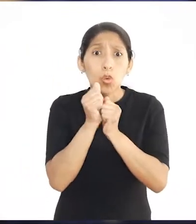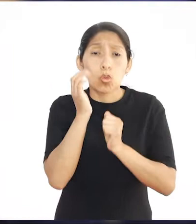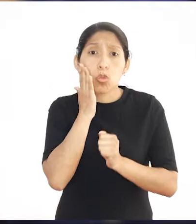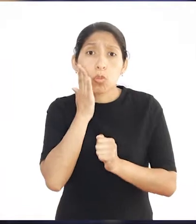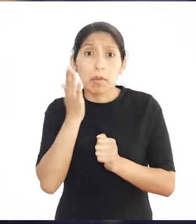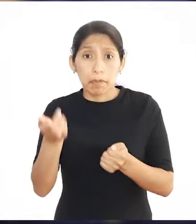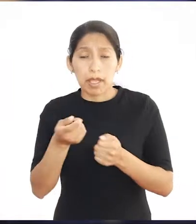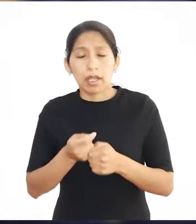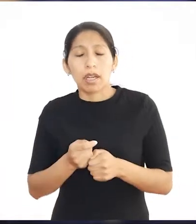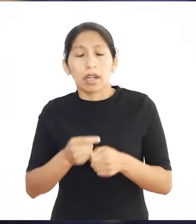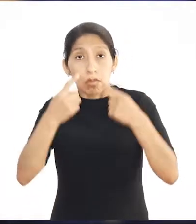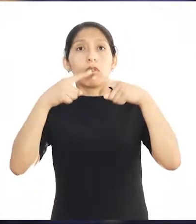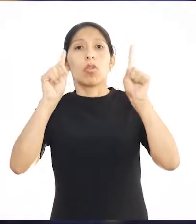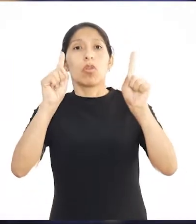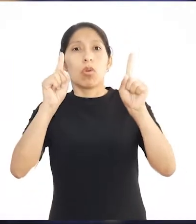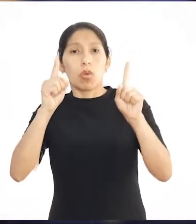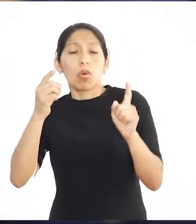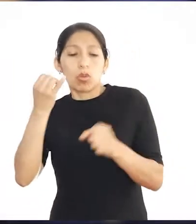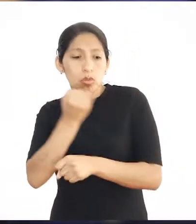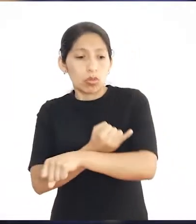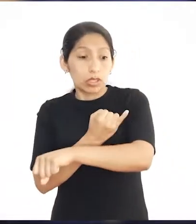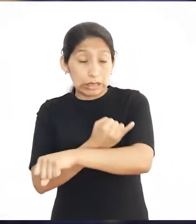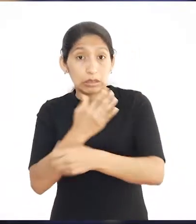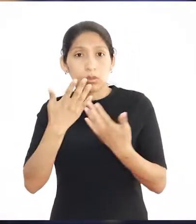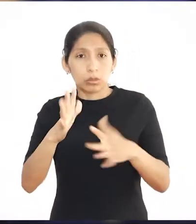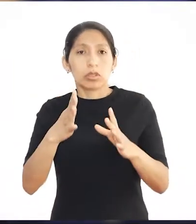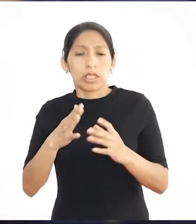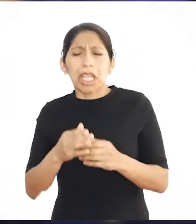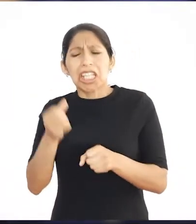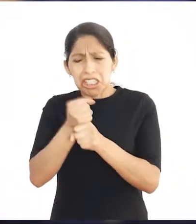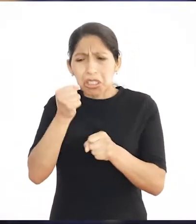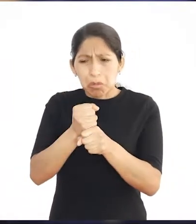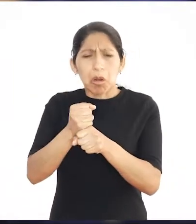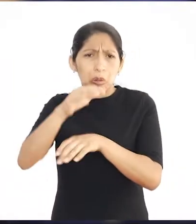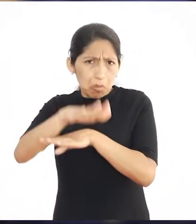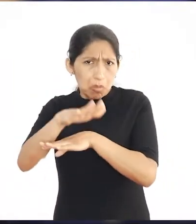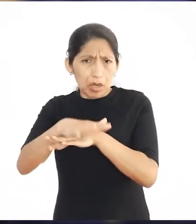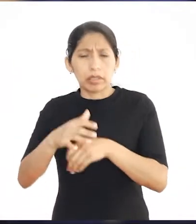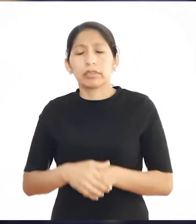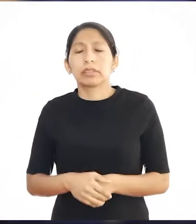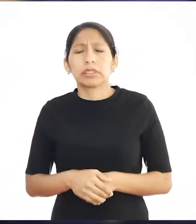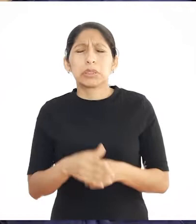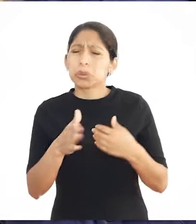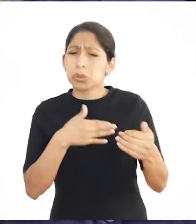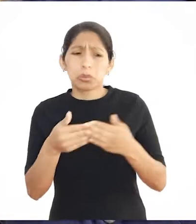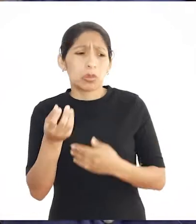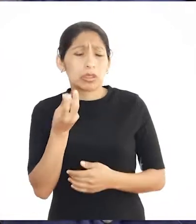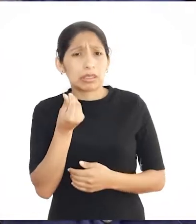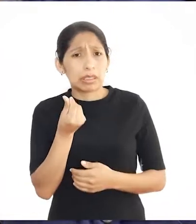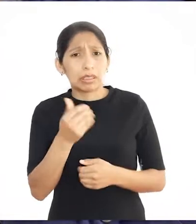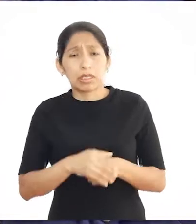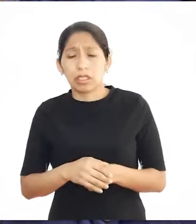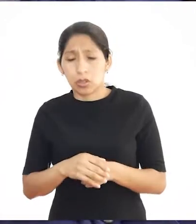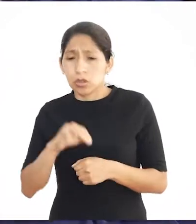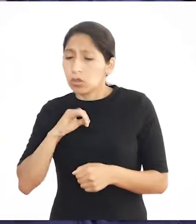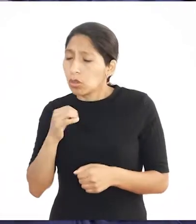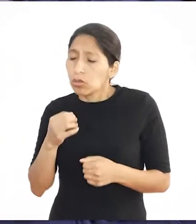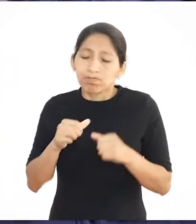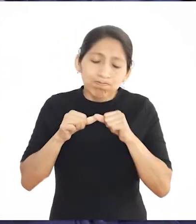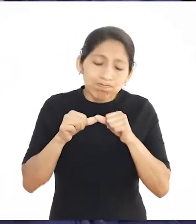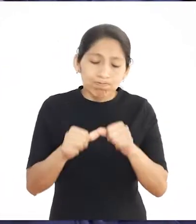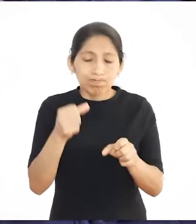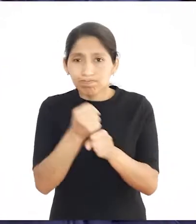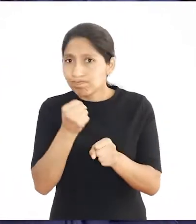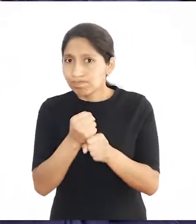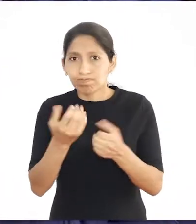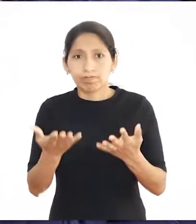mamá, logró matricularse en un instituto y consiguió un trabajo a medio tiempo. No importa el dinero, pagaré el